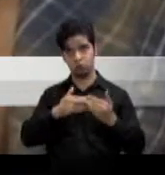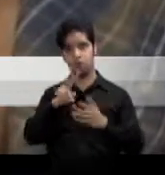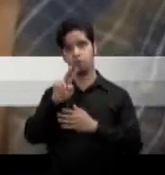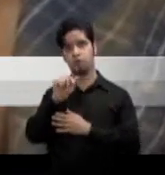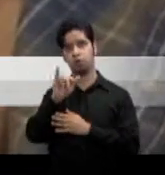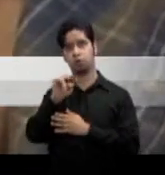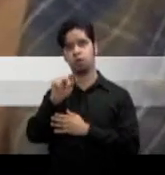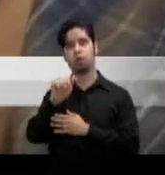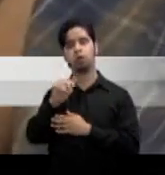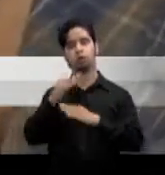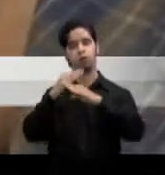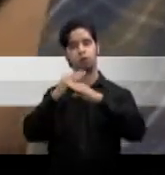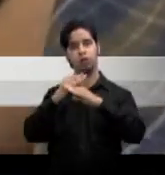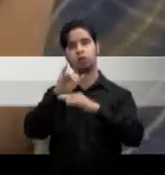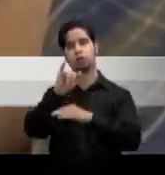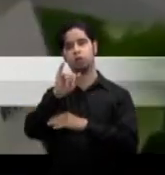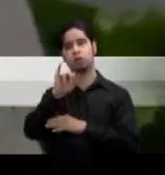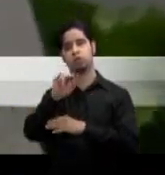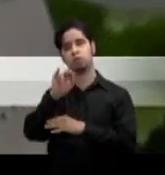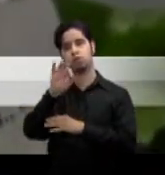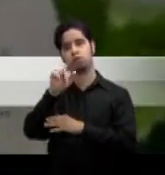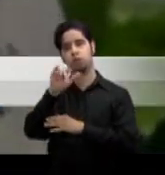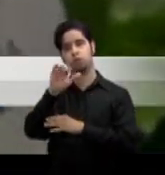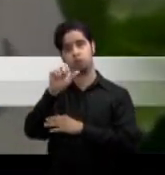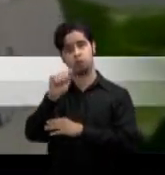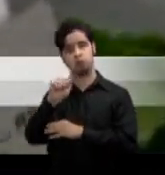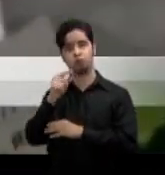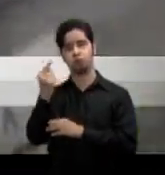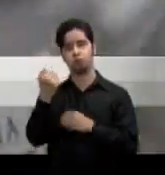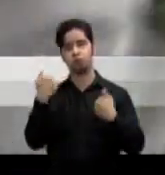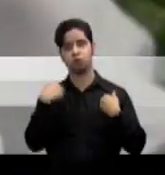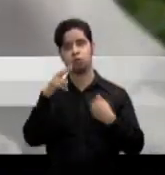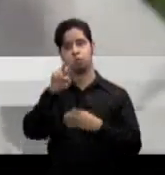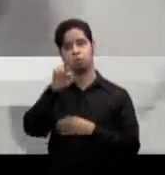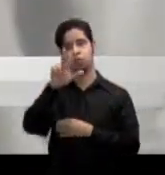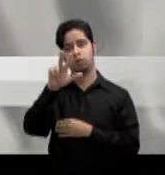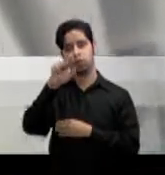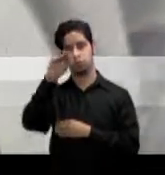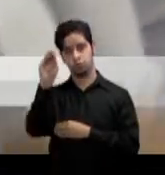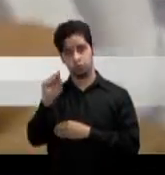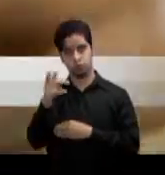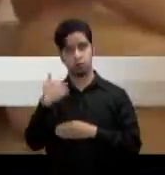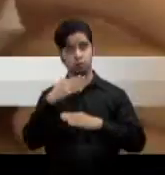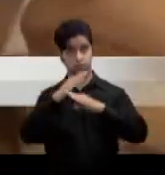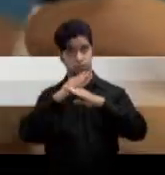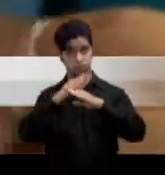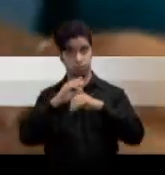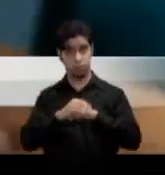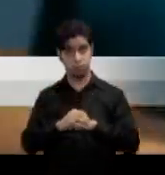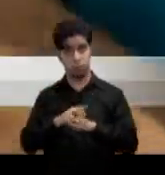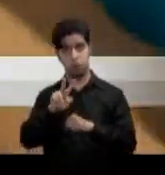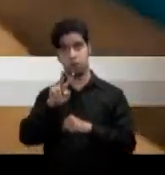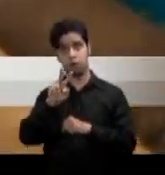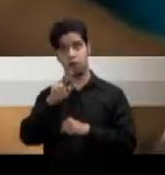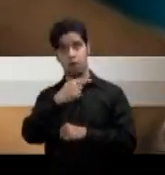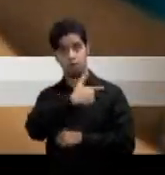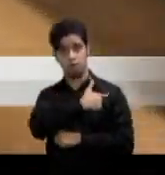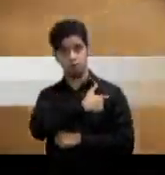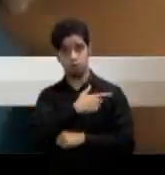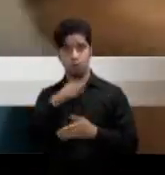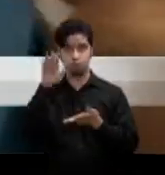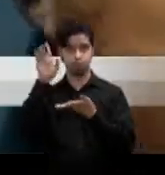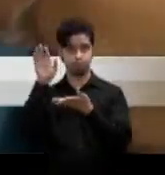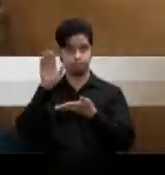la influenza esta temporada ha presentado sólo un 23 por ciento de protección de acuerdo al informe la vacuna ha reducido drásticamente